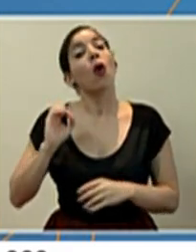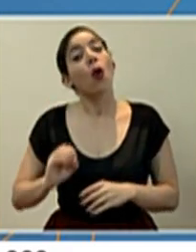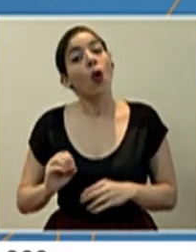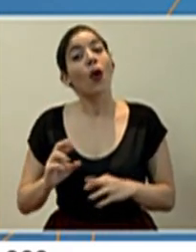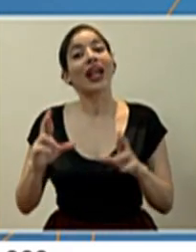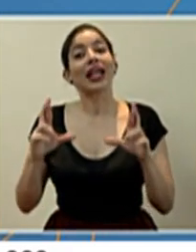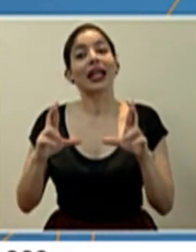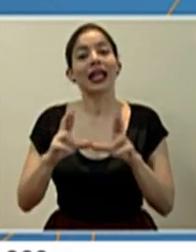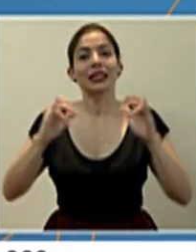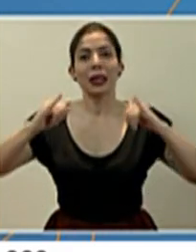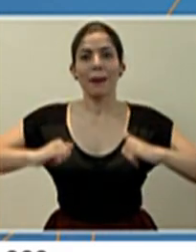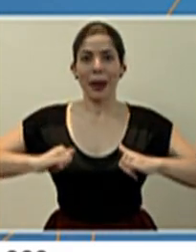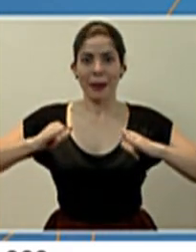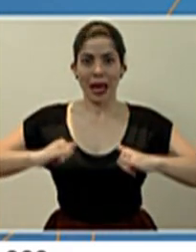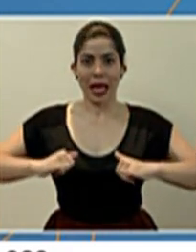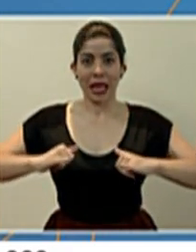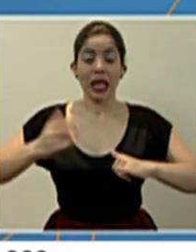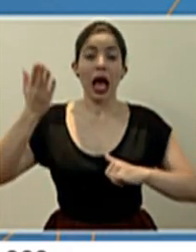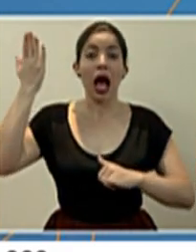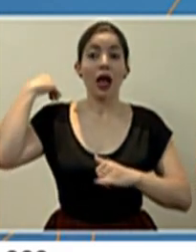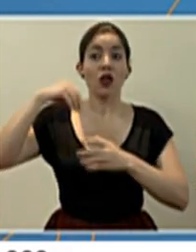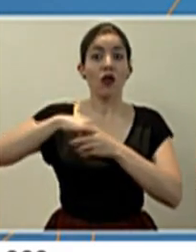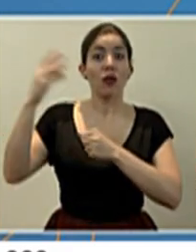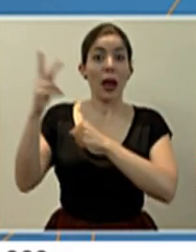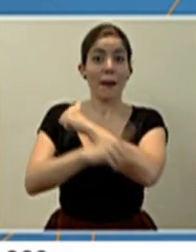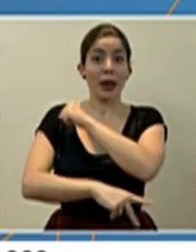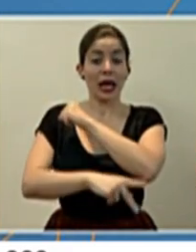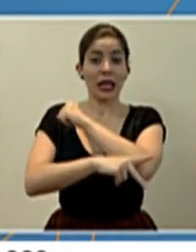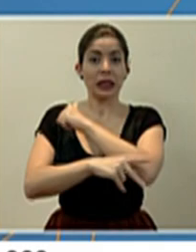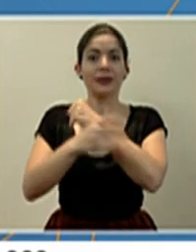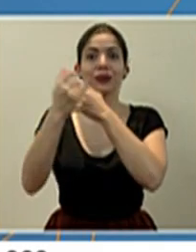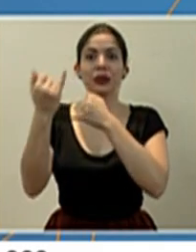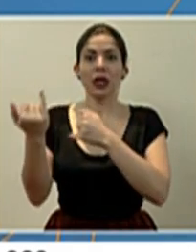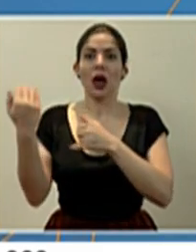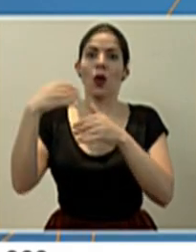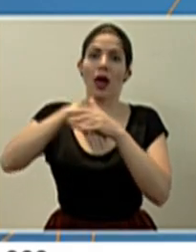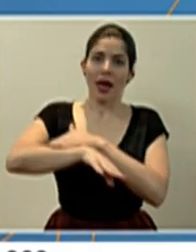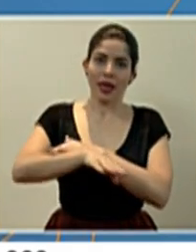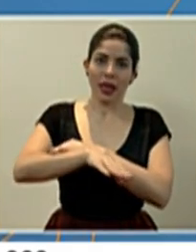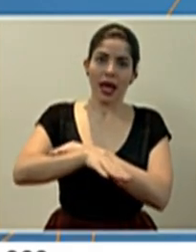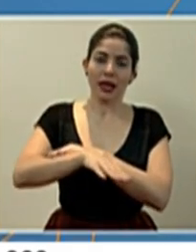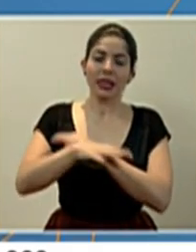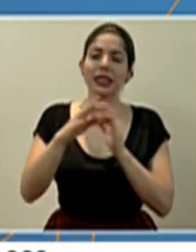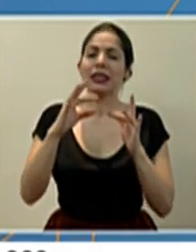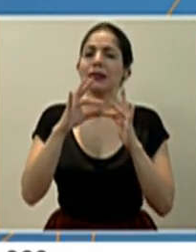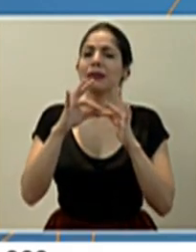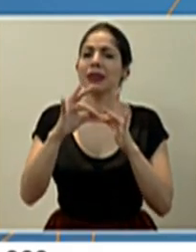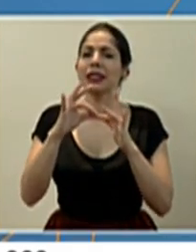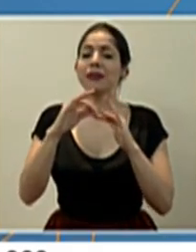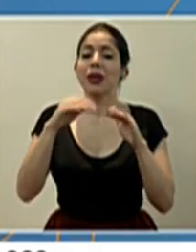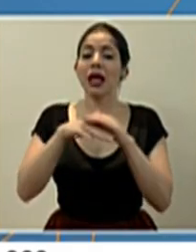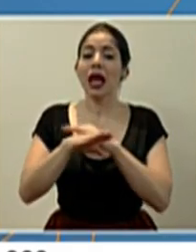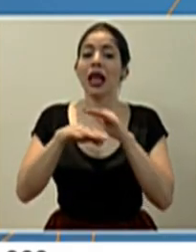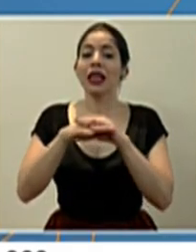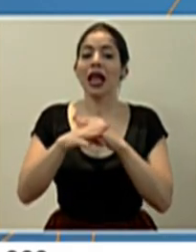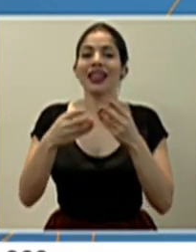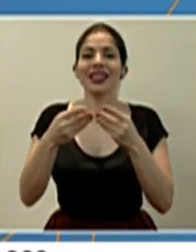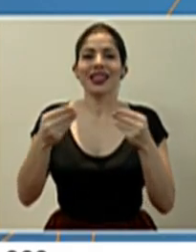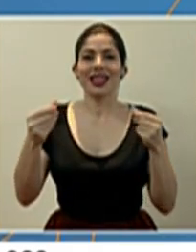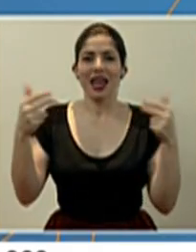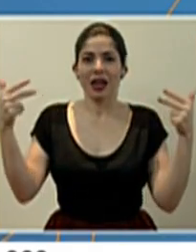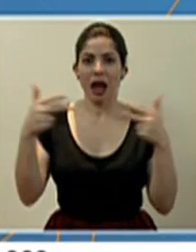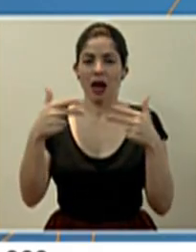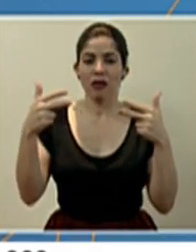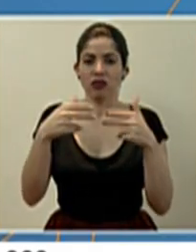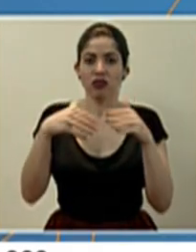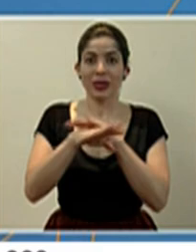permanentes en el país que estaban fuera del país y han venido ingresando. Y principalmente el ingreso ha sido terrestre, como ustedes lo ven, 15